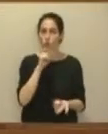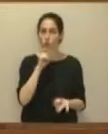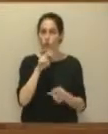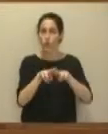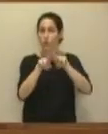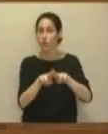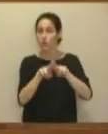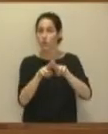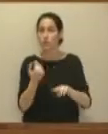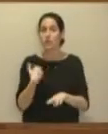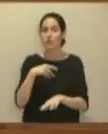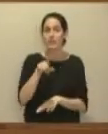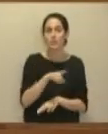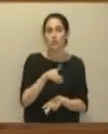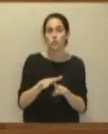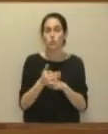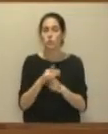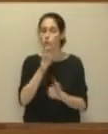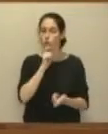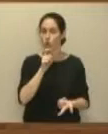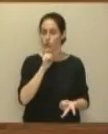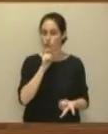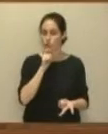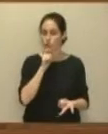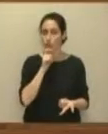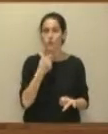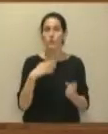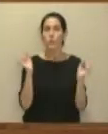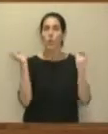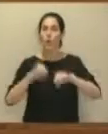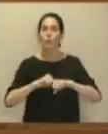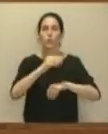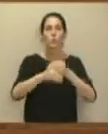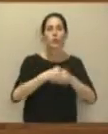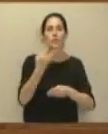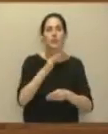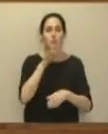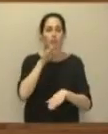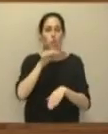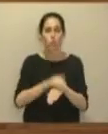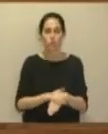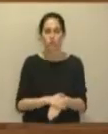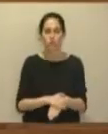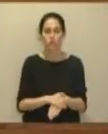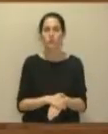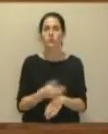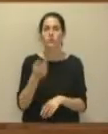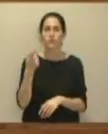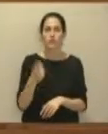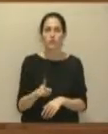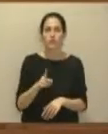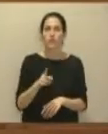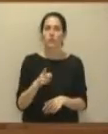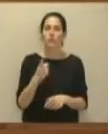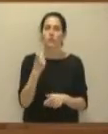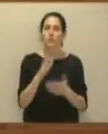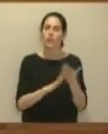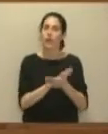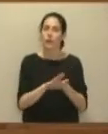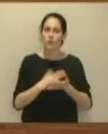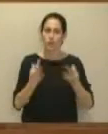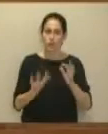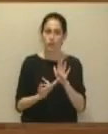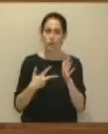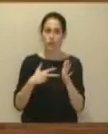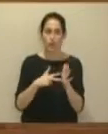revisión y qué está haciendo para cumplir ese acuerdo. Luego, evidentemente, tendríamos que hablar de los